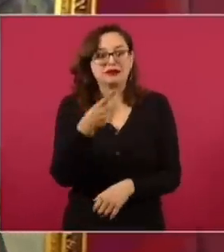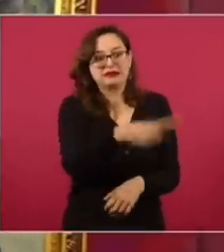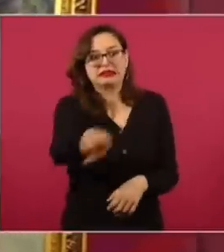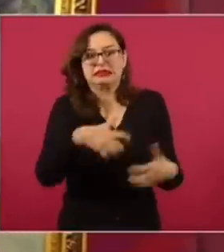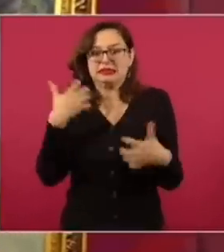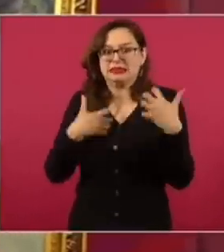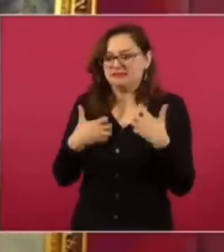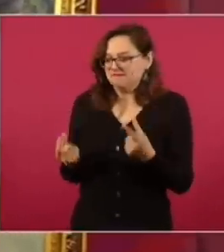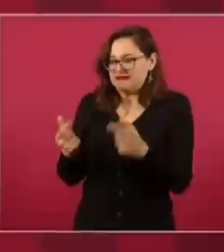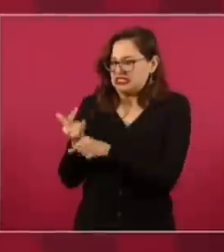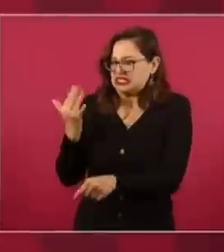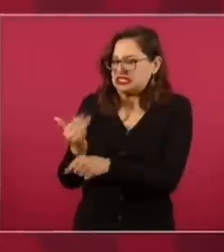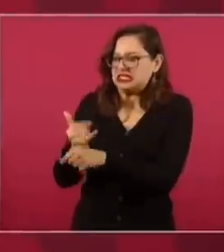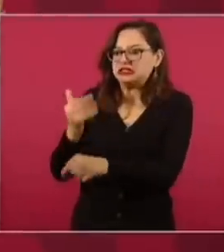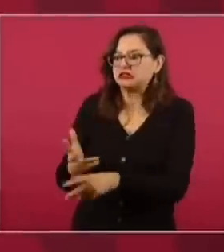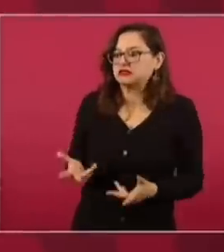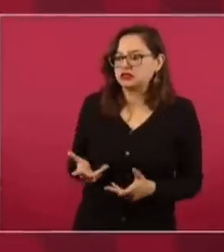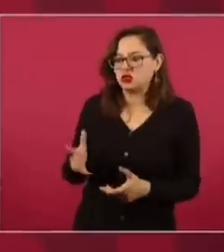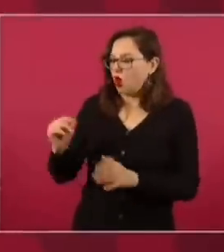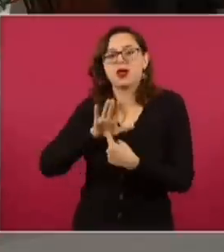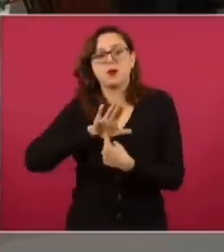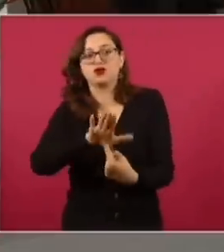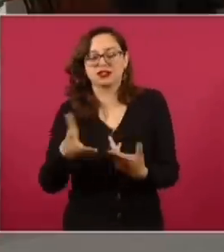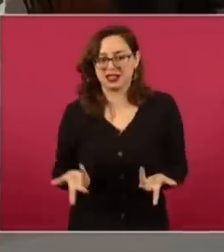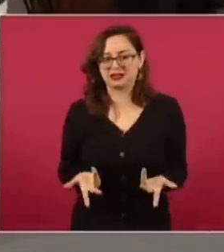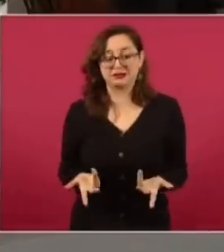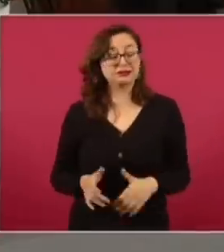la desesperación de trenarnos.